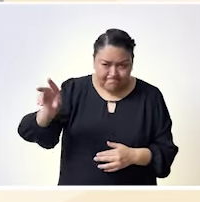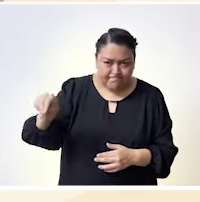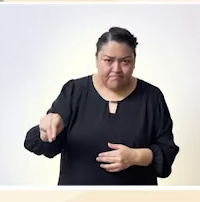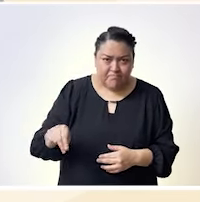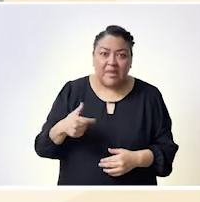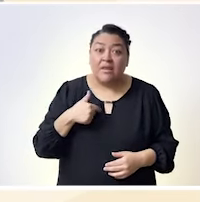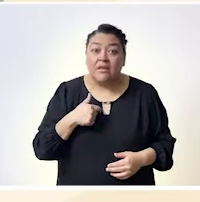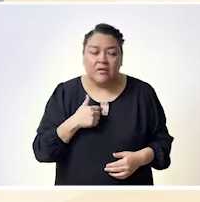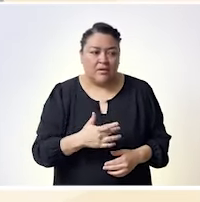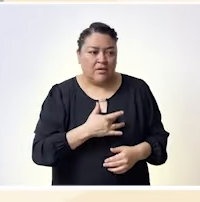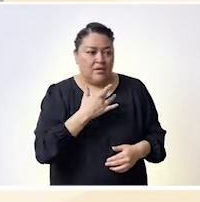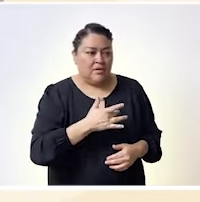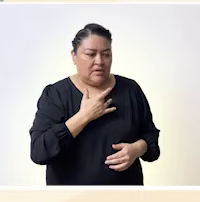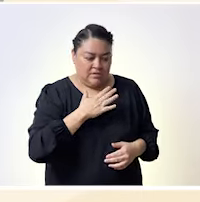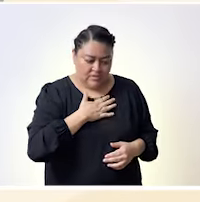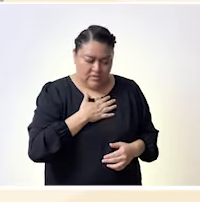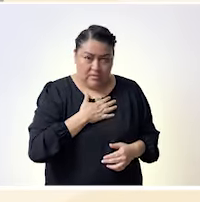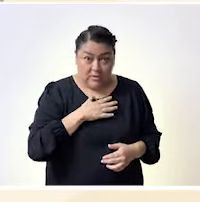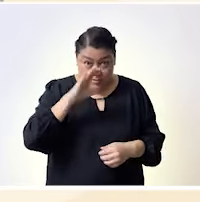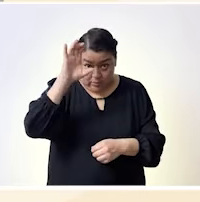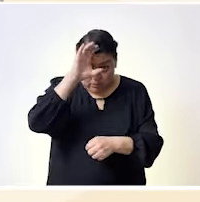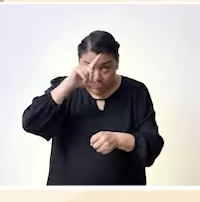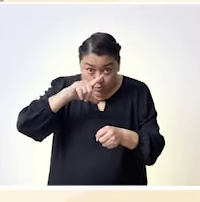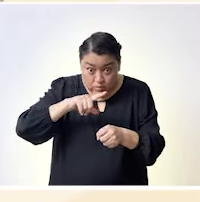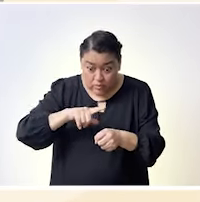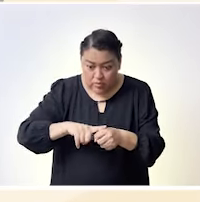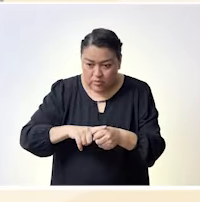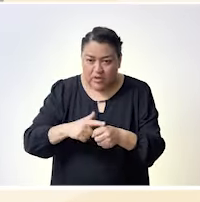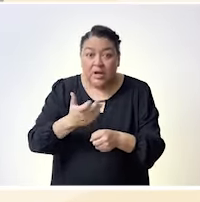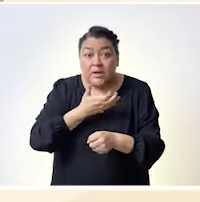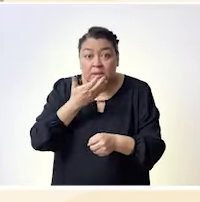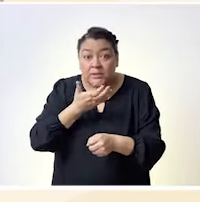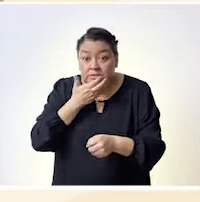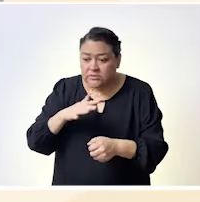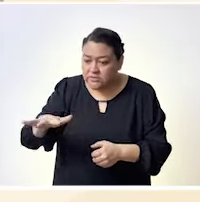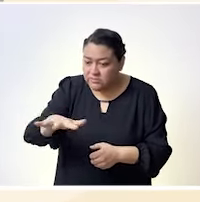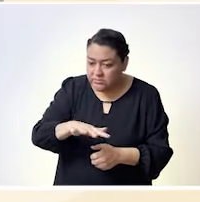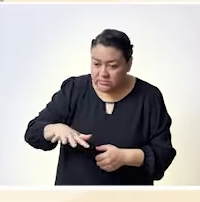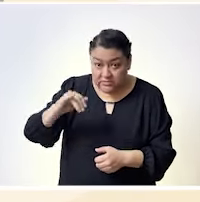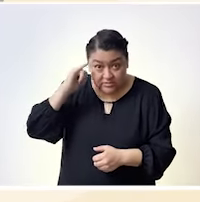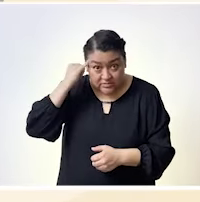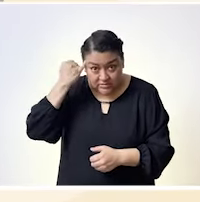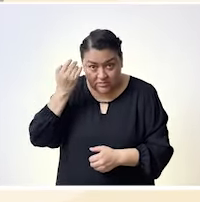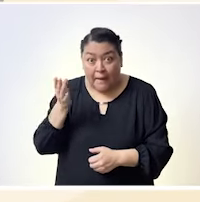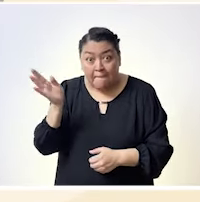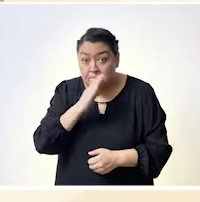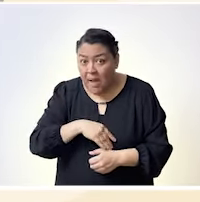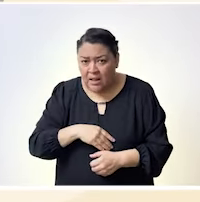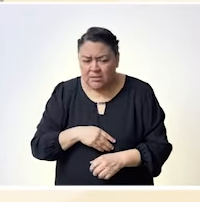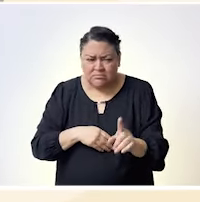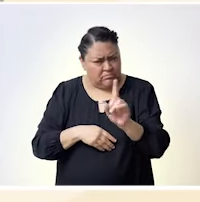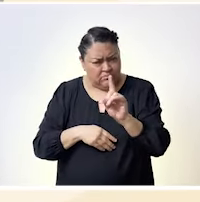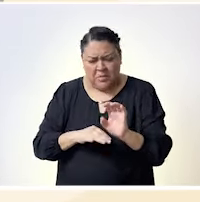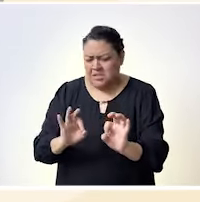llena porque decido por mí lo hago por mí y lo hago de una manera en la que